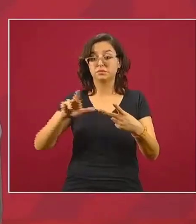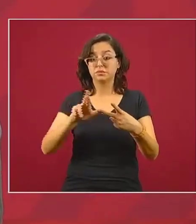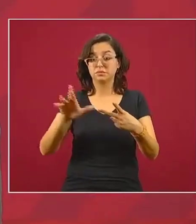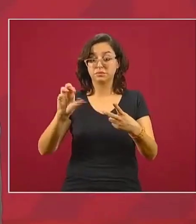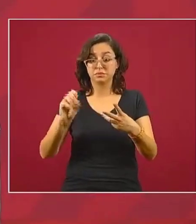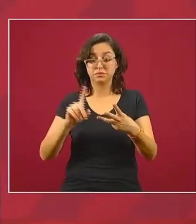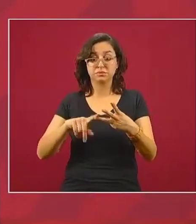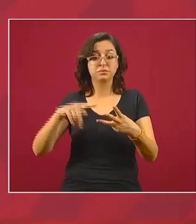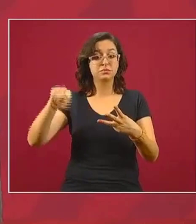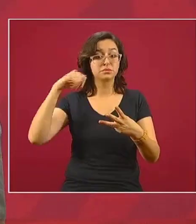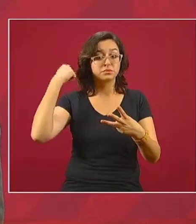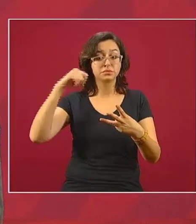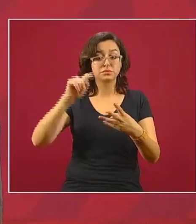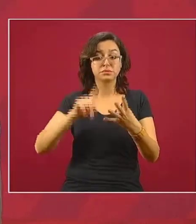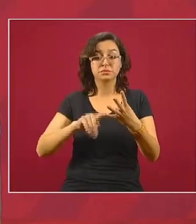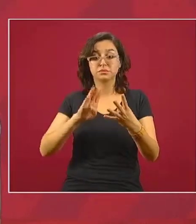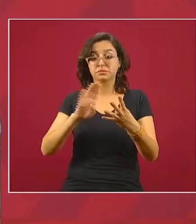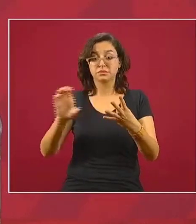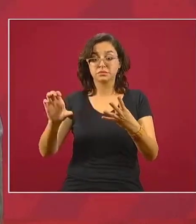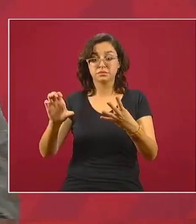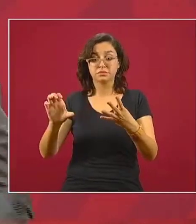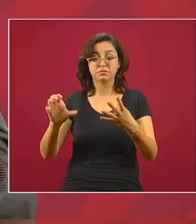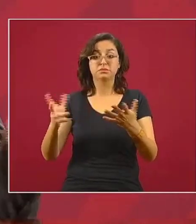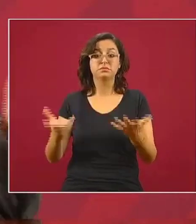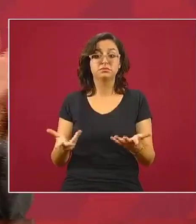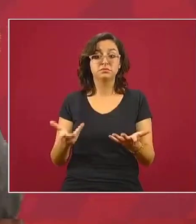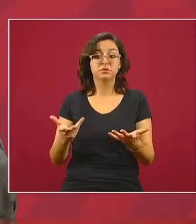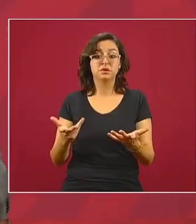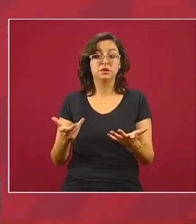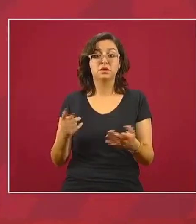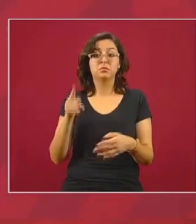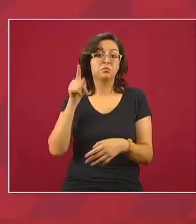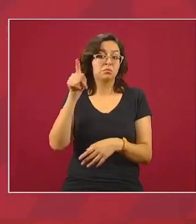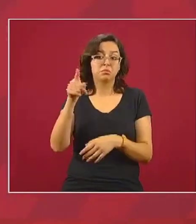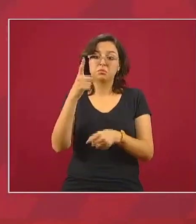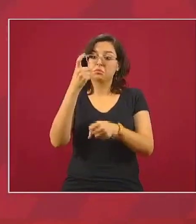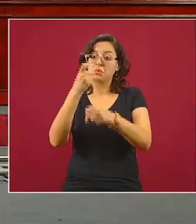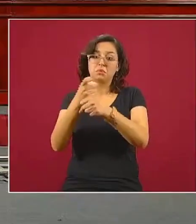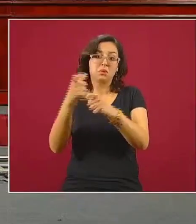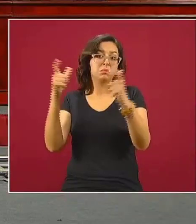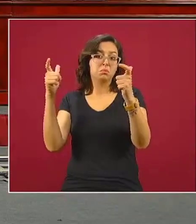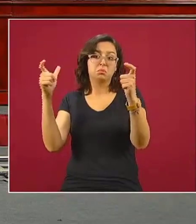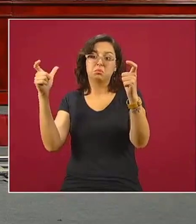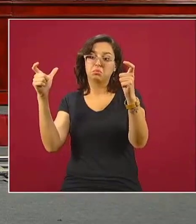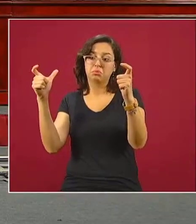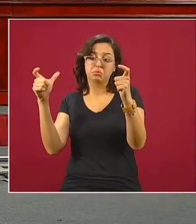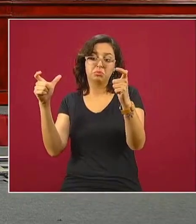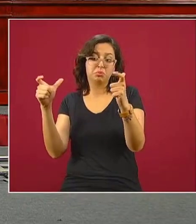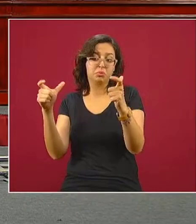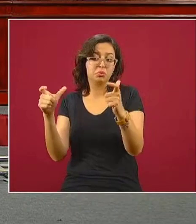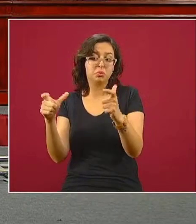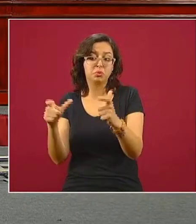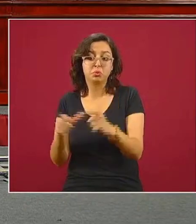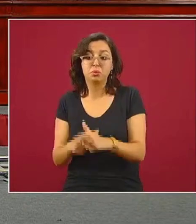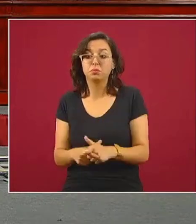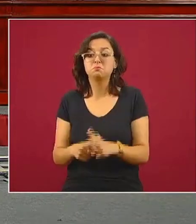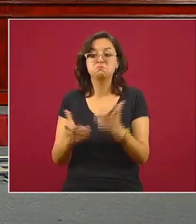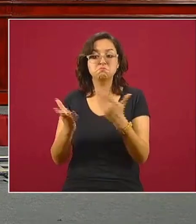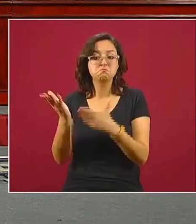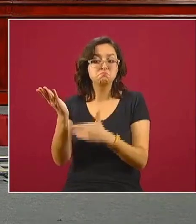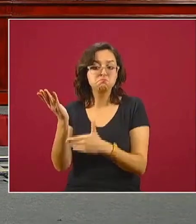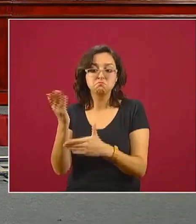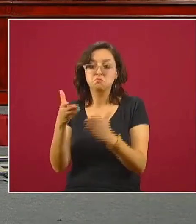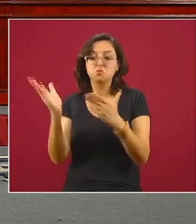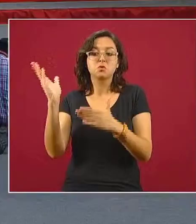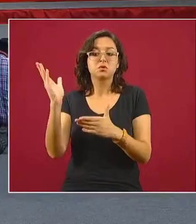Tabasco Baja California van a ser los primeros en salir de esta situación